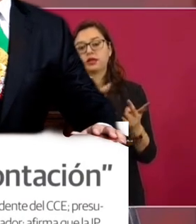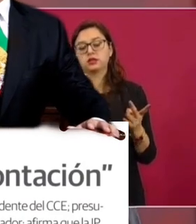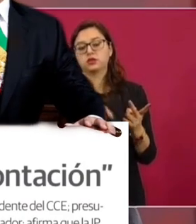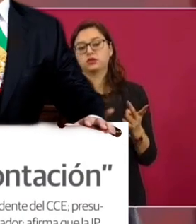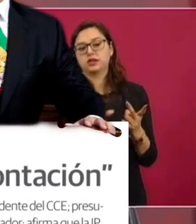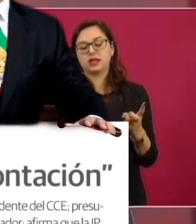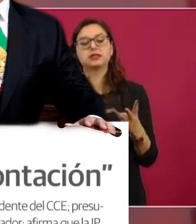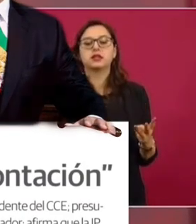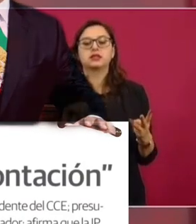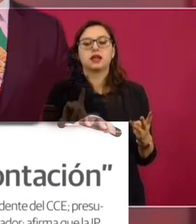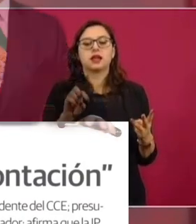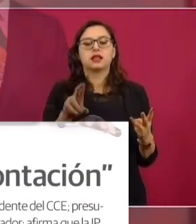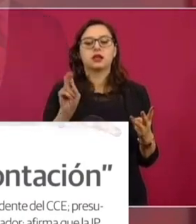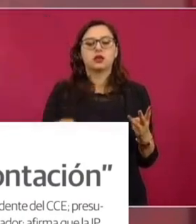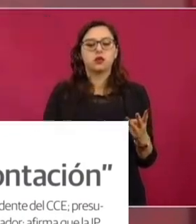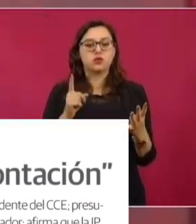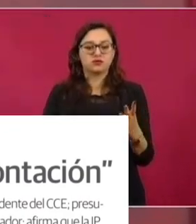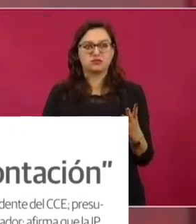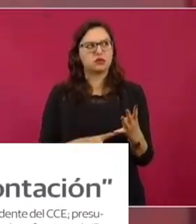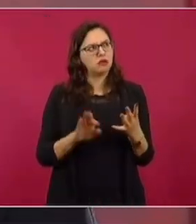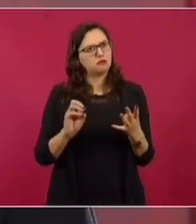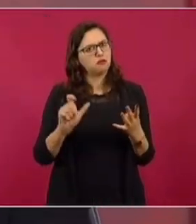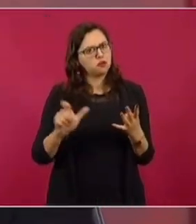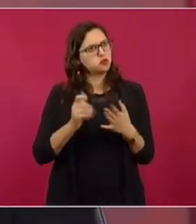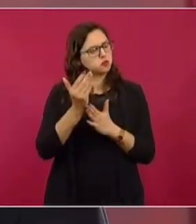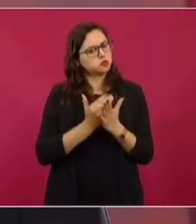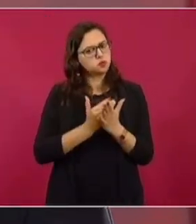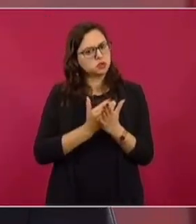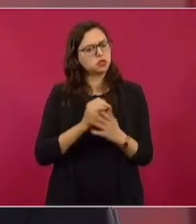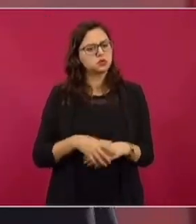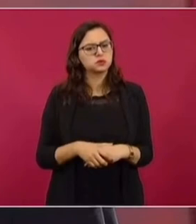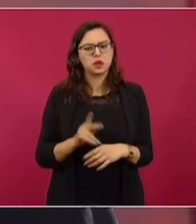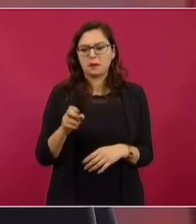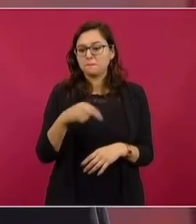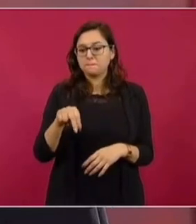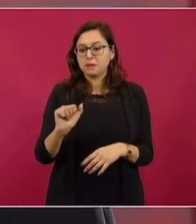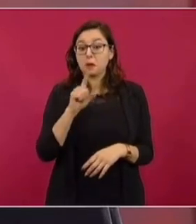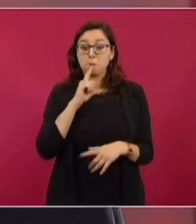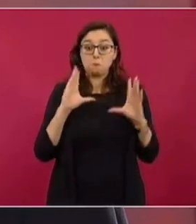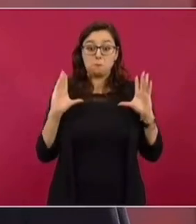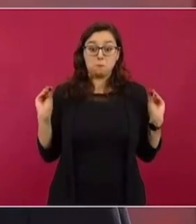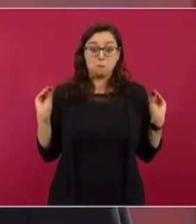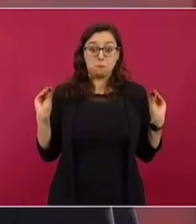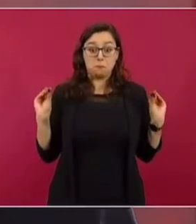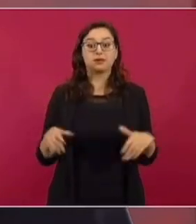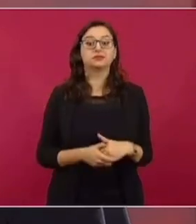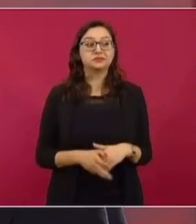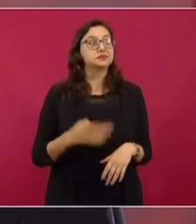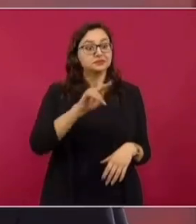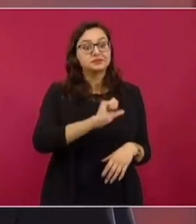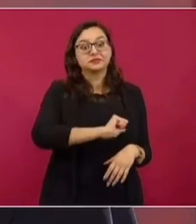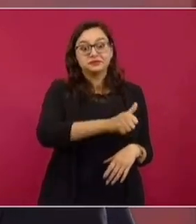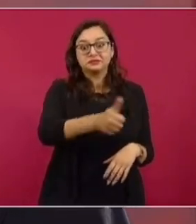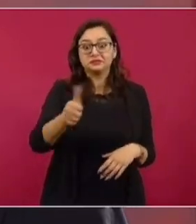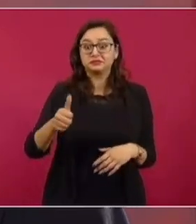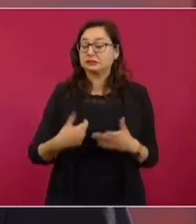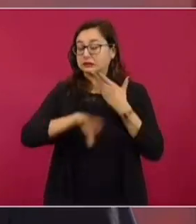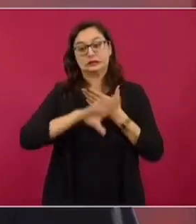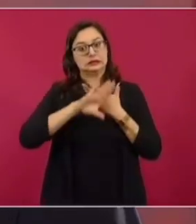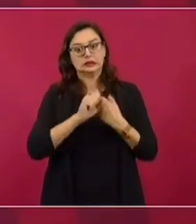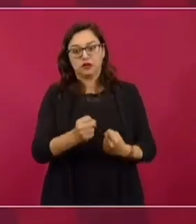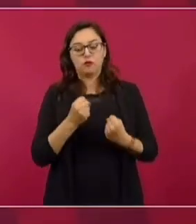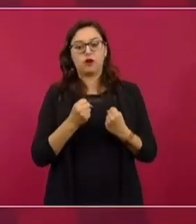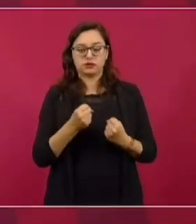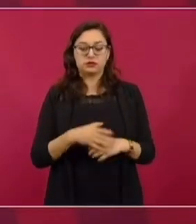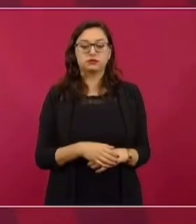los expresidentes, Felipe Calderón, Fox Menos, Peña No Habla. Pero hay otros que están y muchos